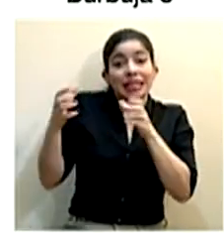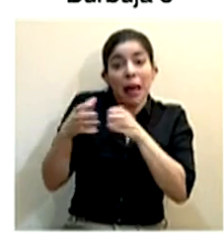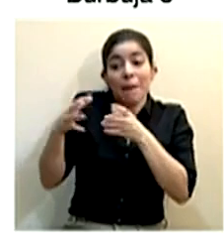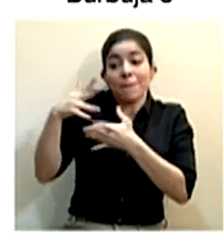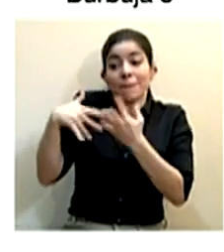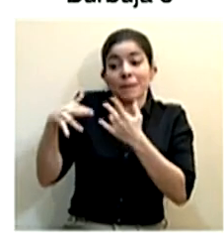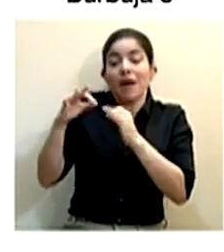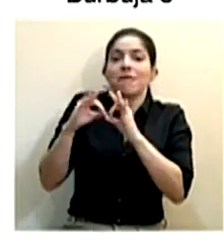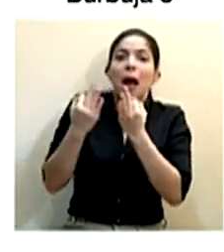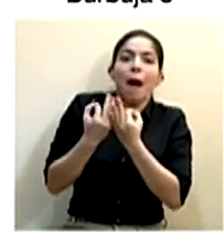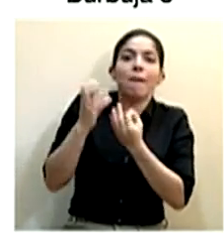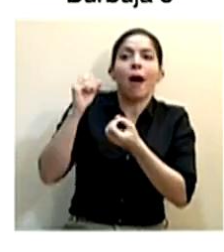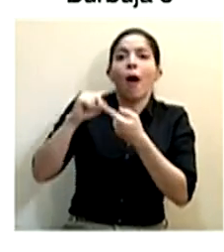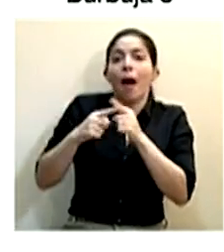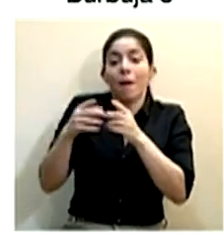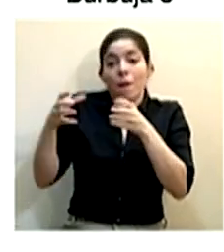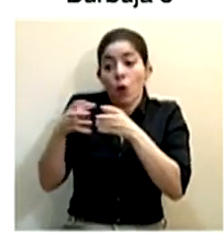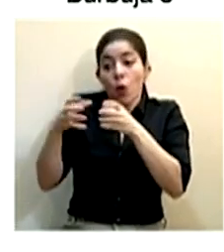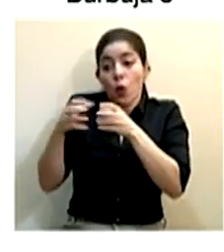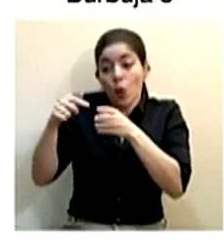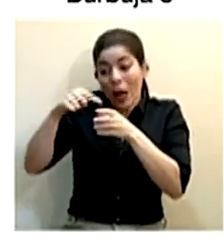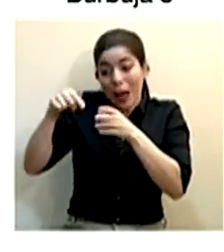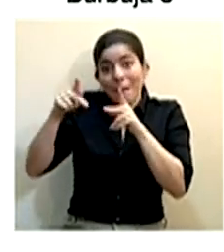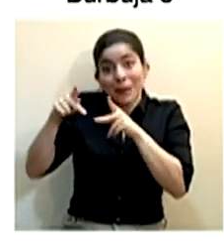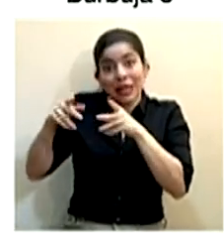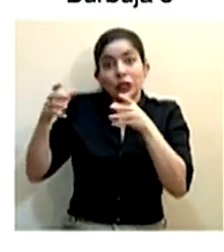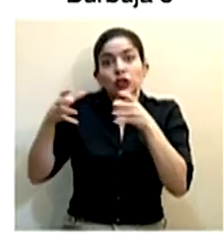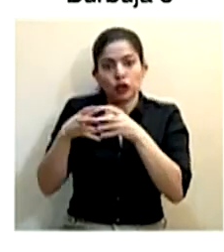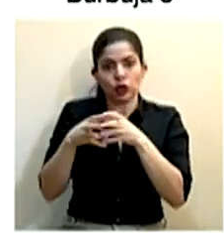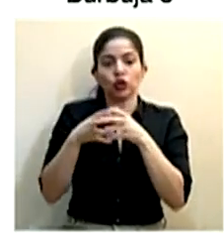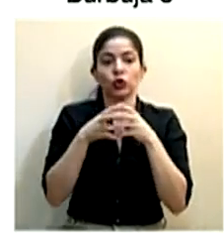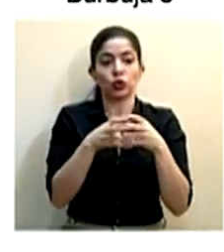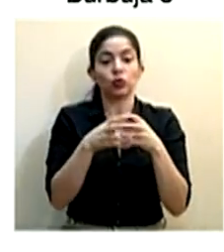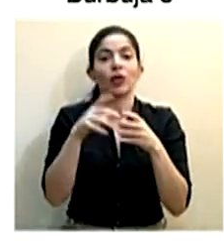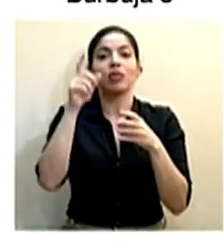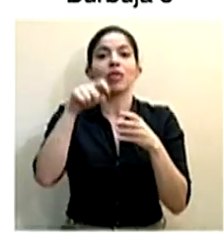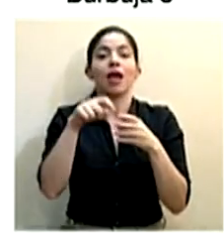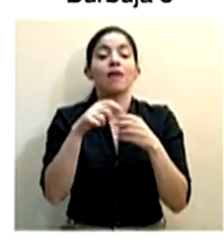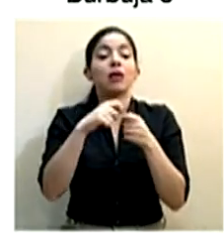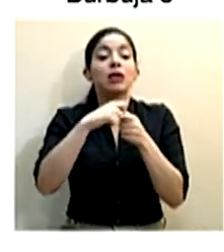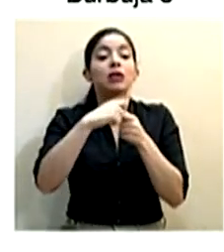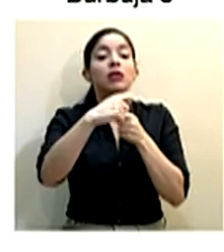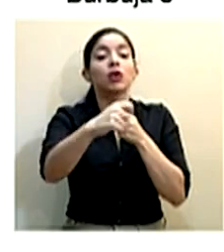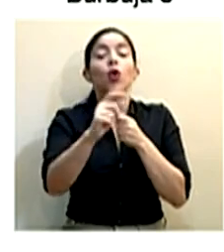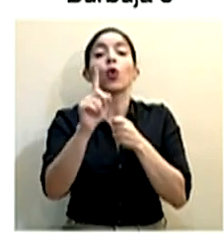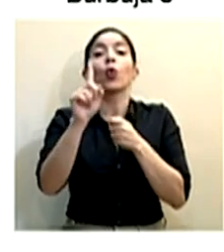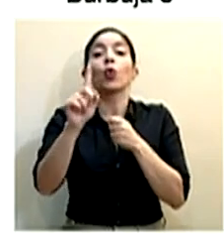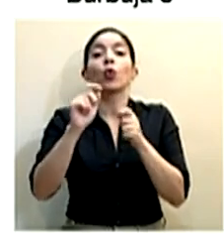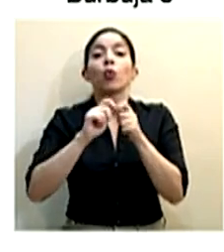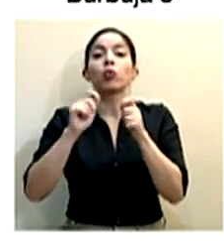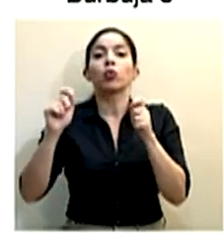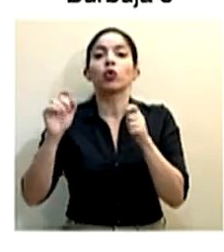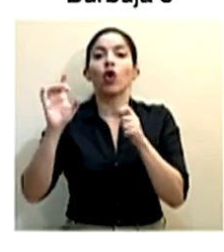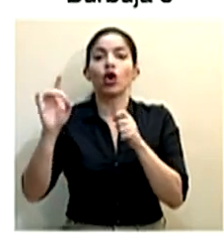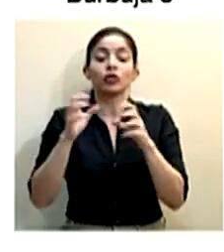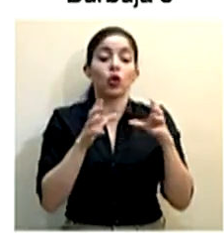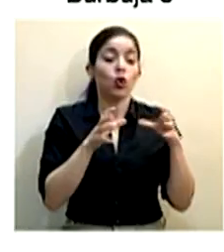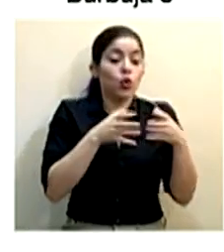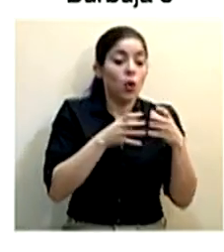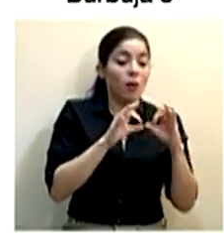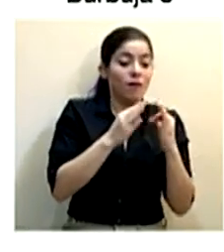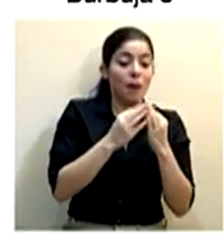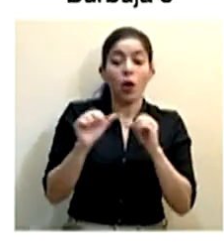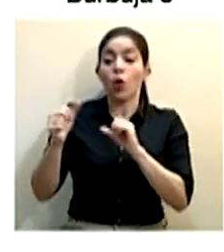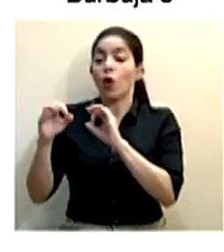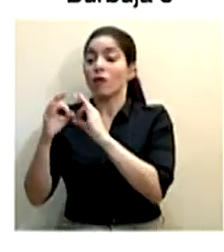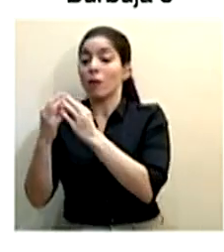y tenemos entonces que mantener la distancia de 1.8 metros entre burbuja y burbuja.